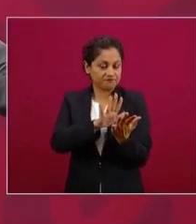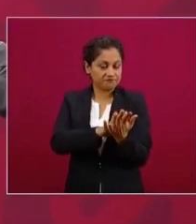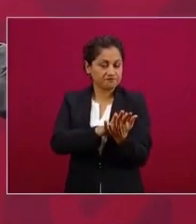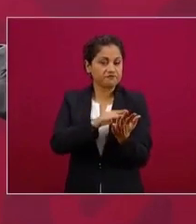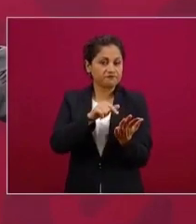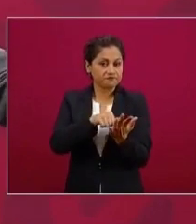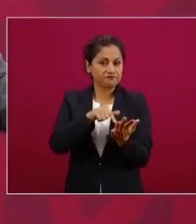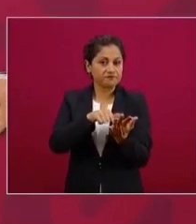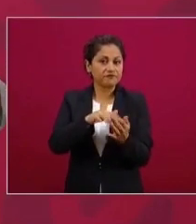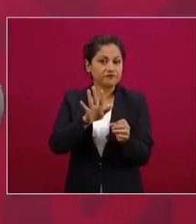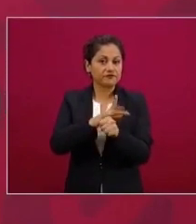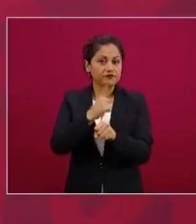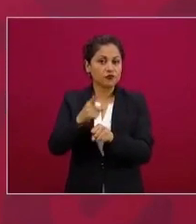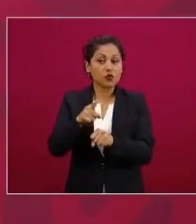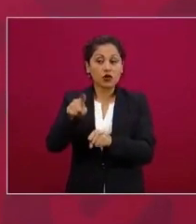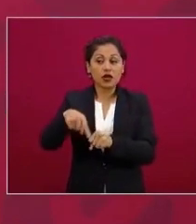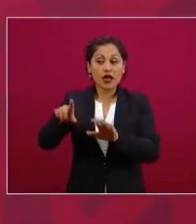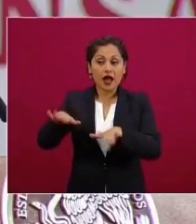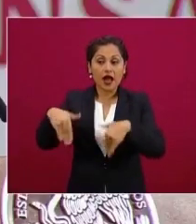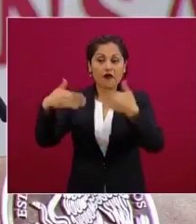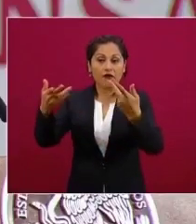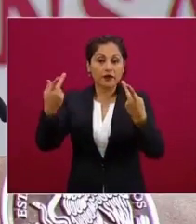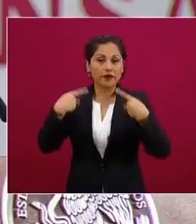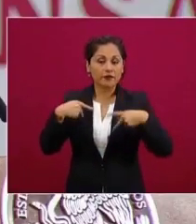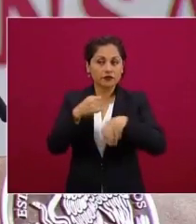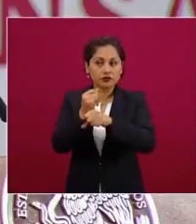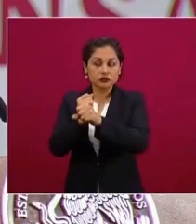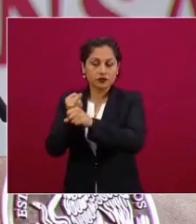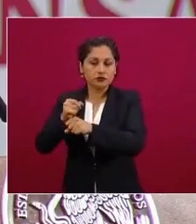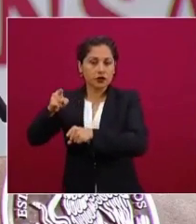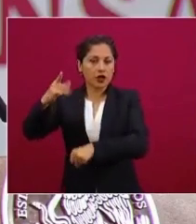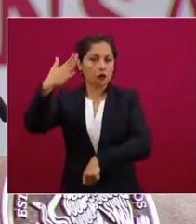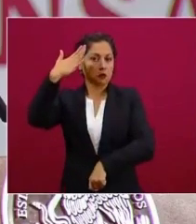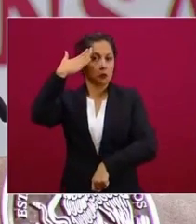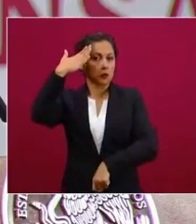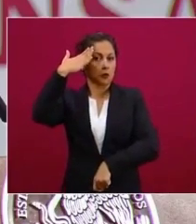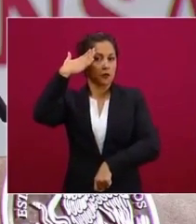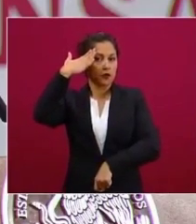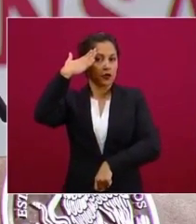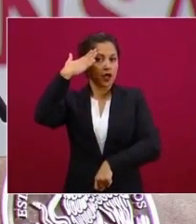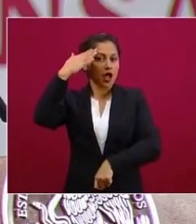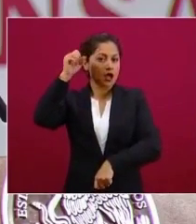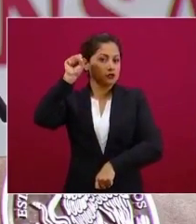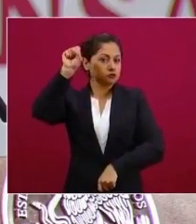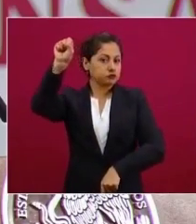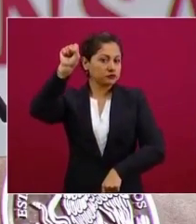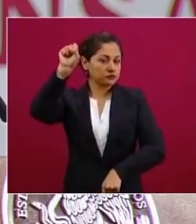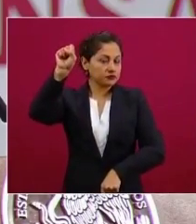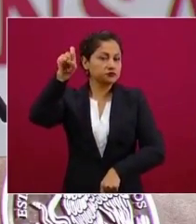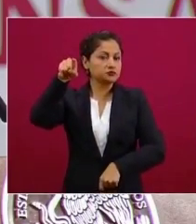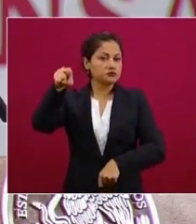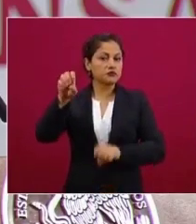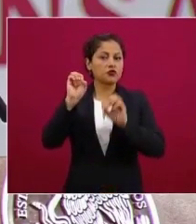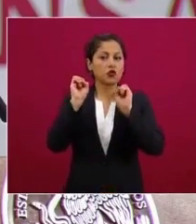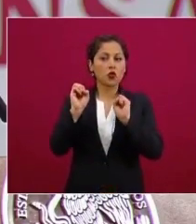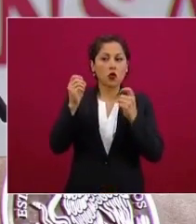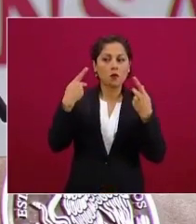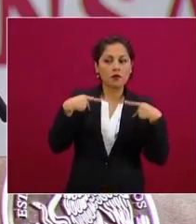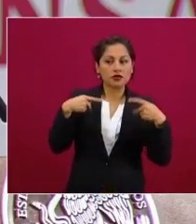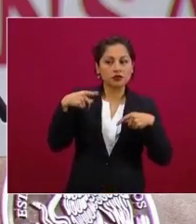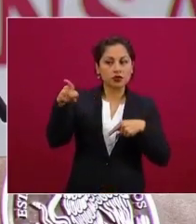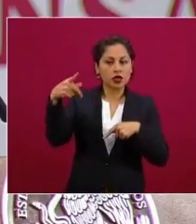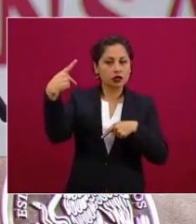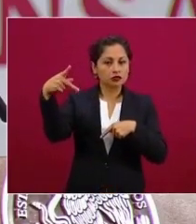muy respetable, por supuesto, pero en algún momento uno pensaría, deberá admitir que se equivoca. El